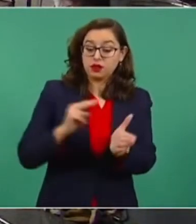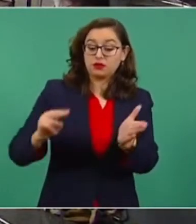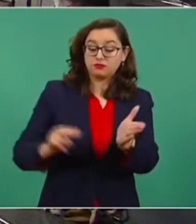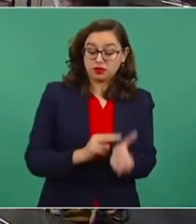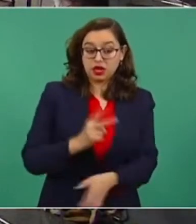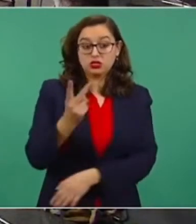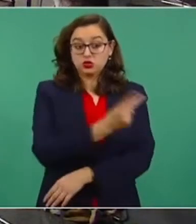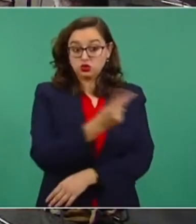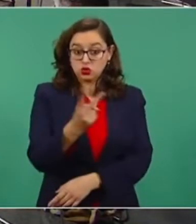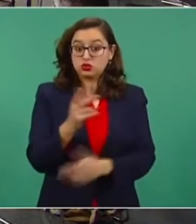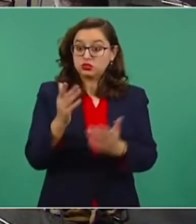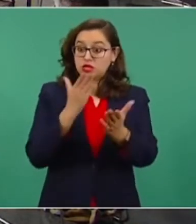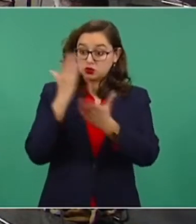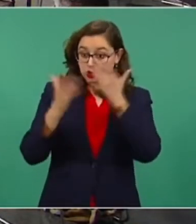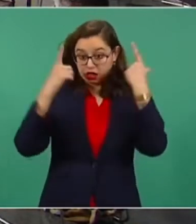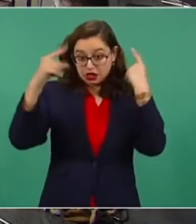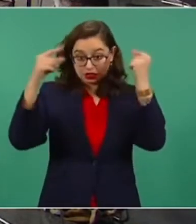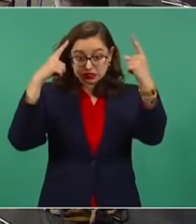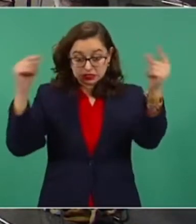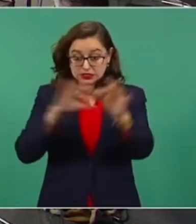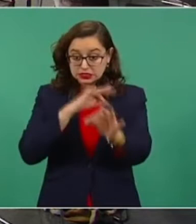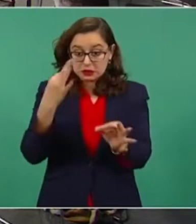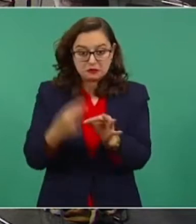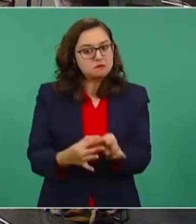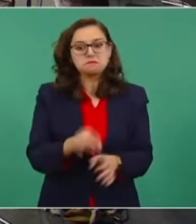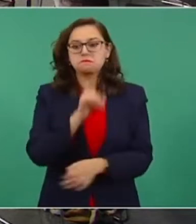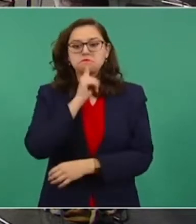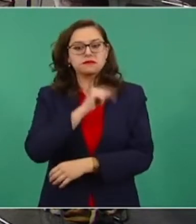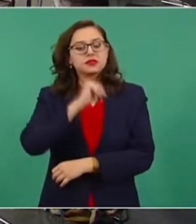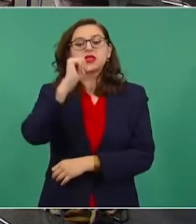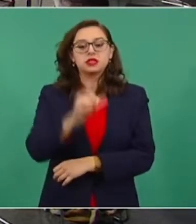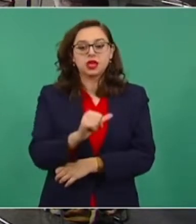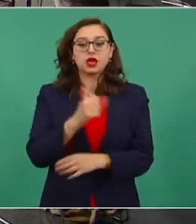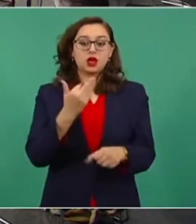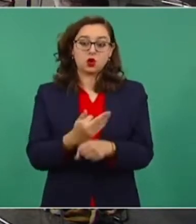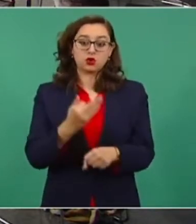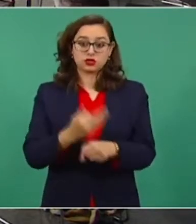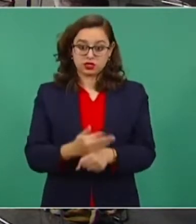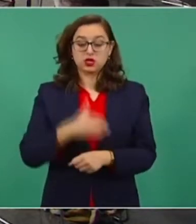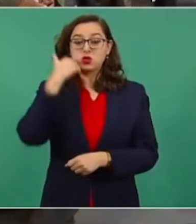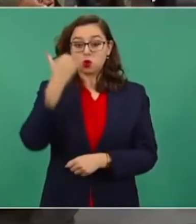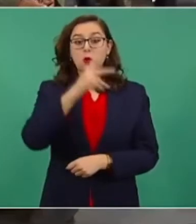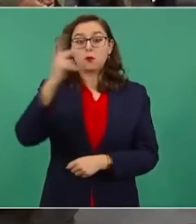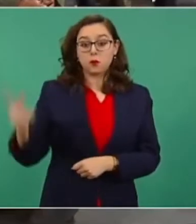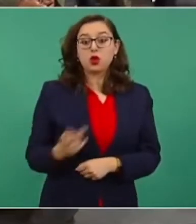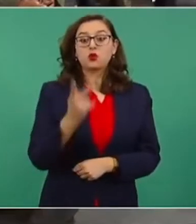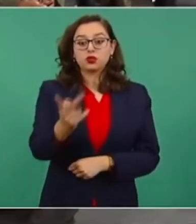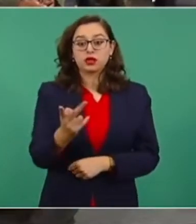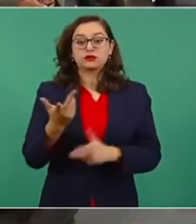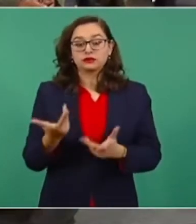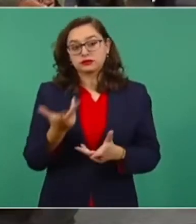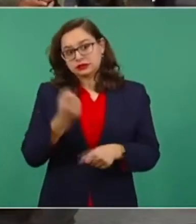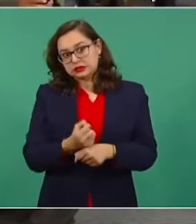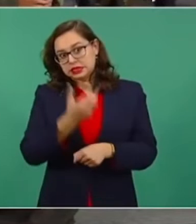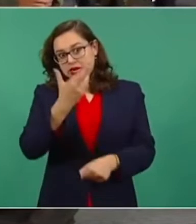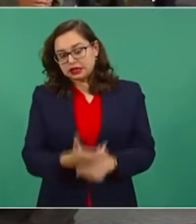regresar a la escuela. Y bueno, la intención era preguntar directamente al secretario, lamentablemente